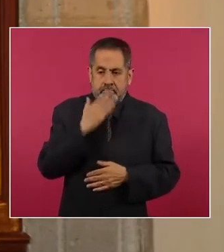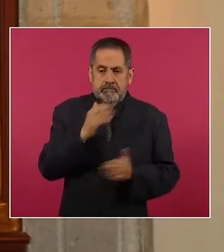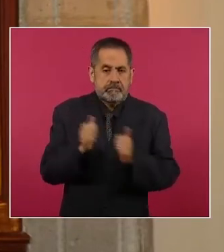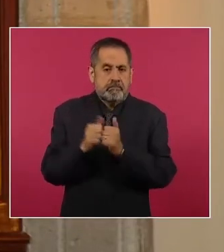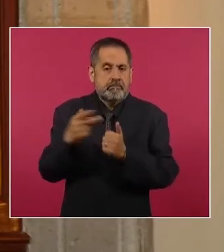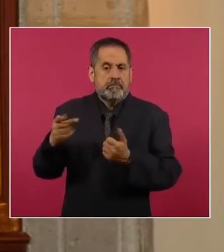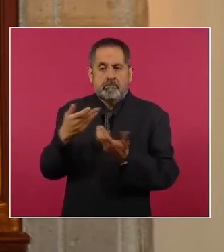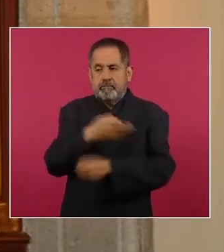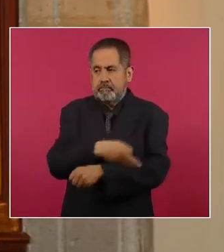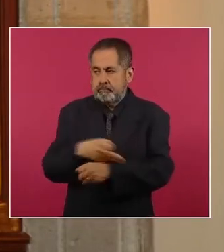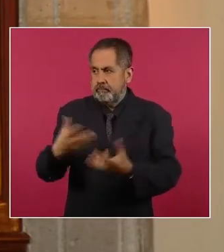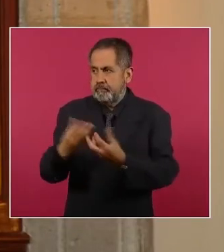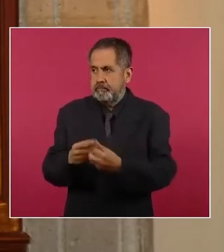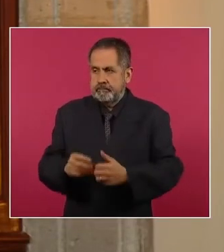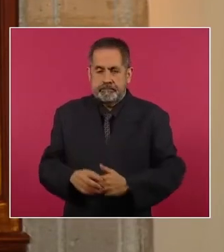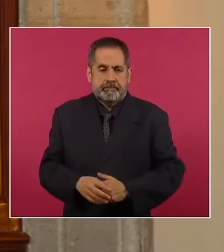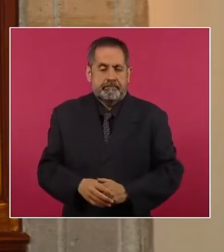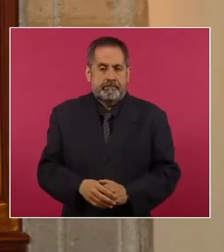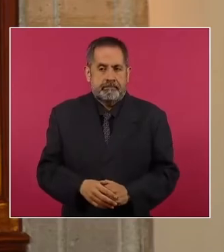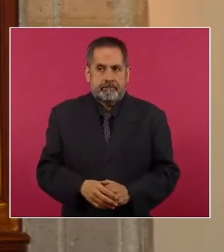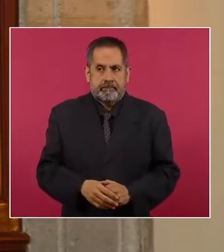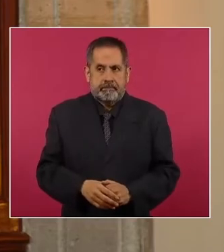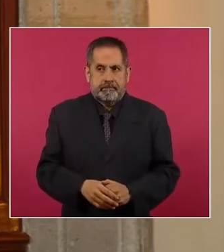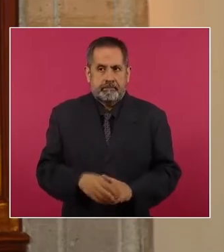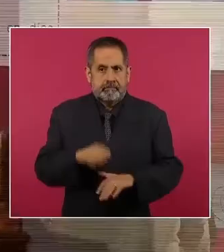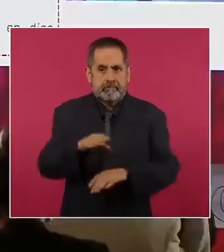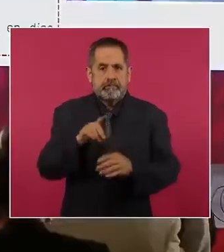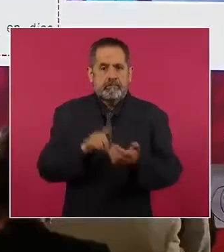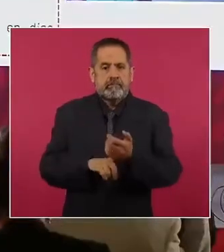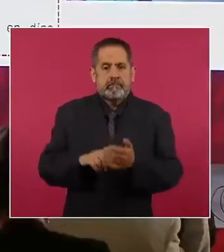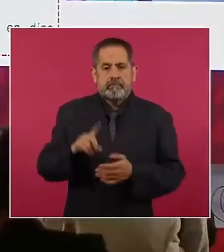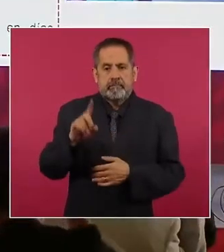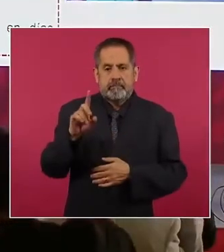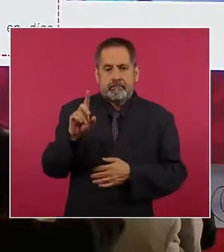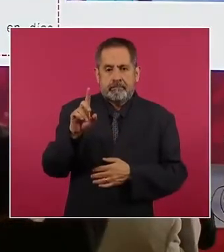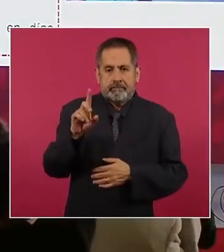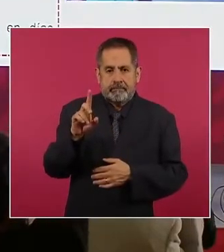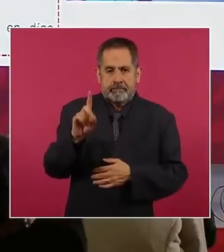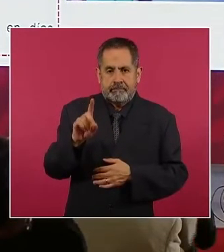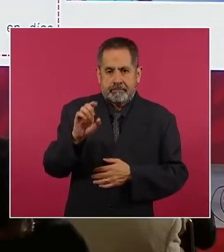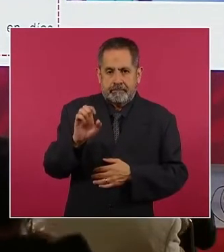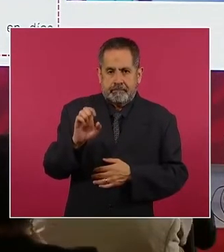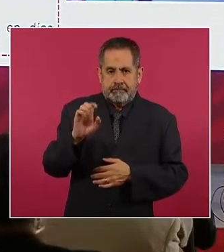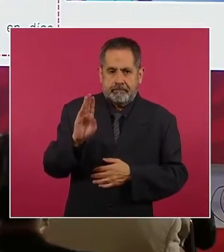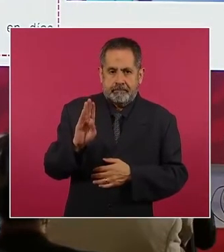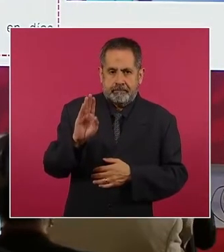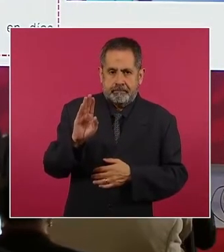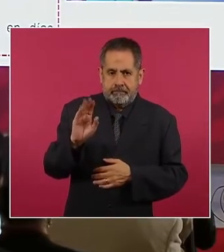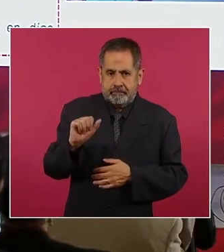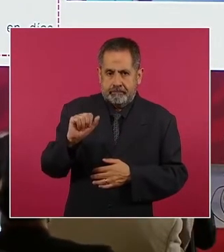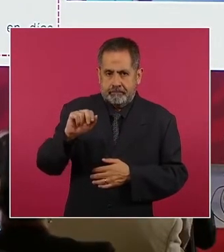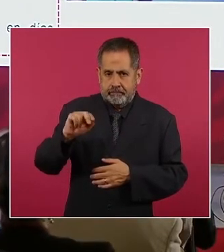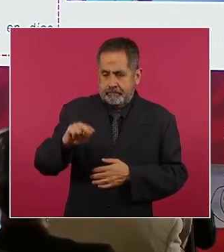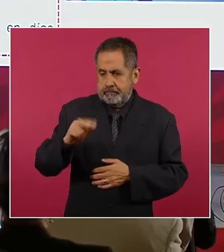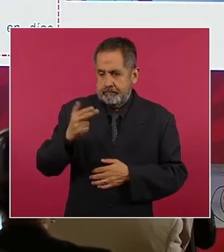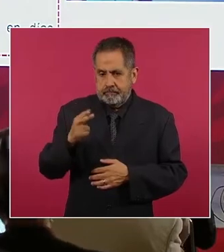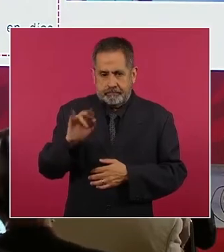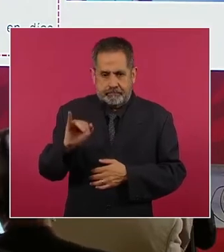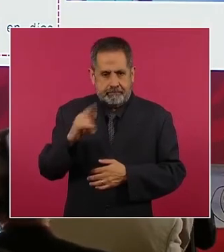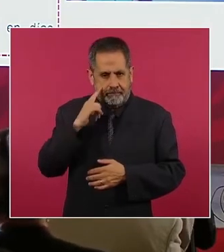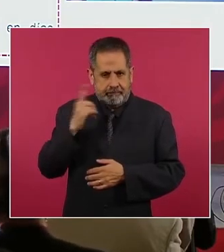familias. Siguiente. En el caso de Devani Escobar Basaldúa,